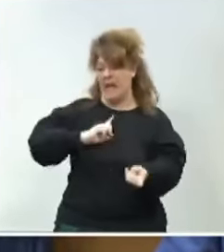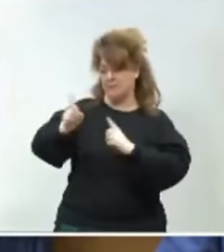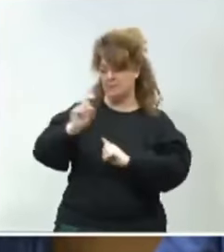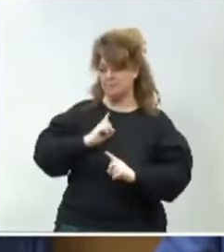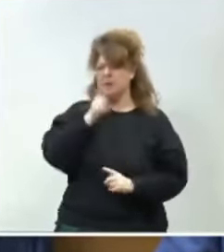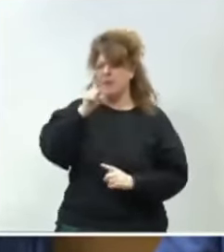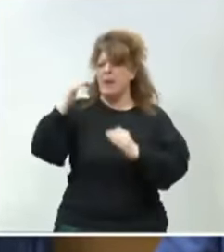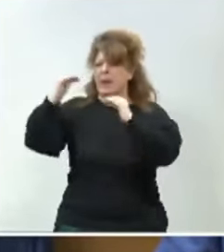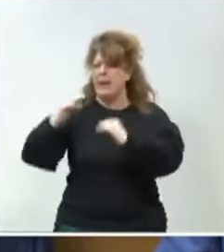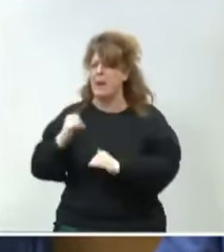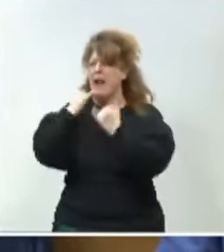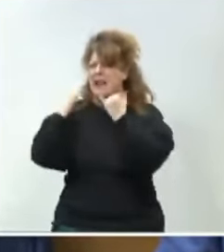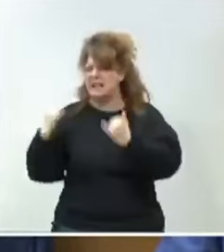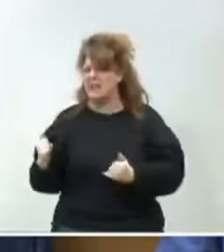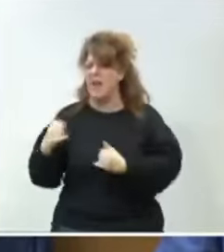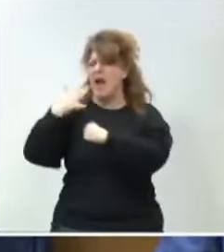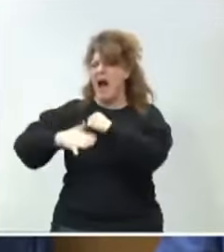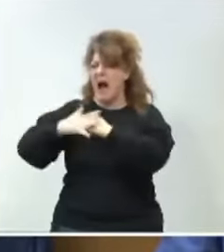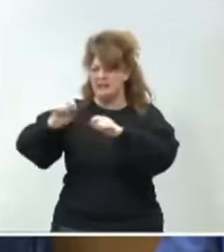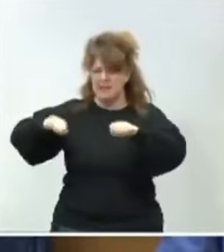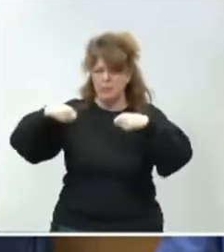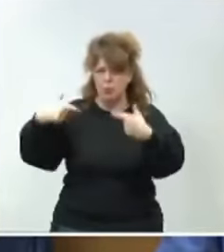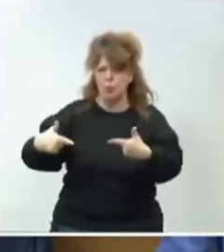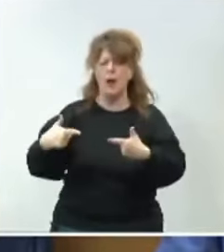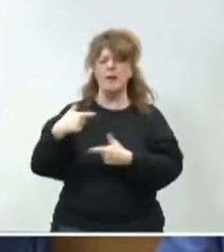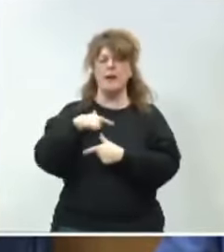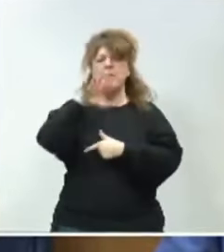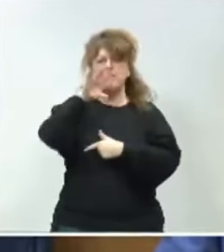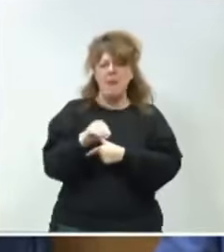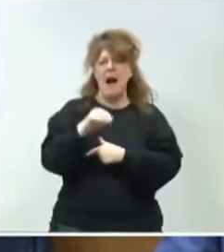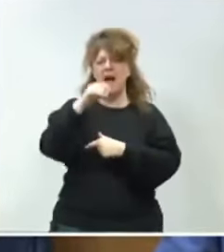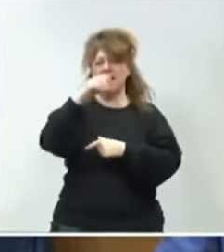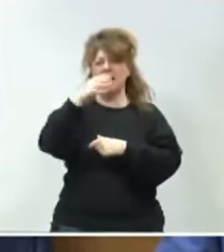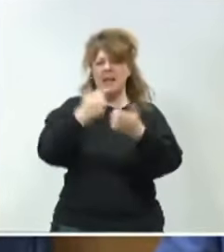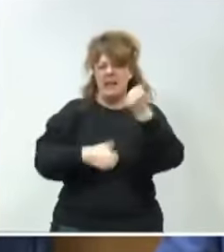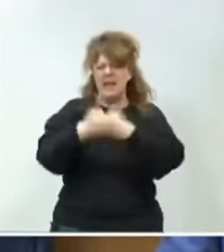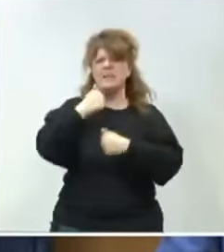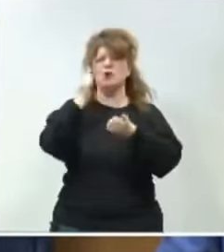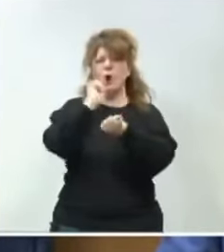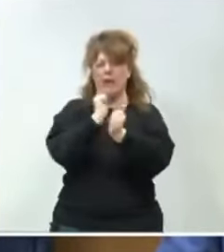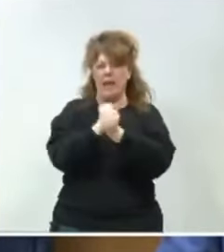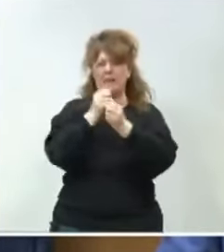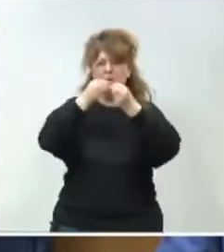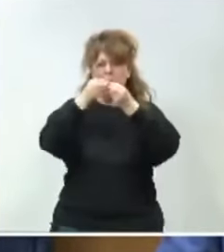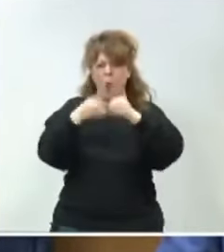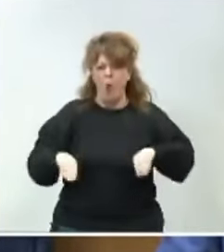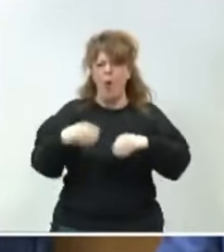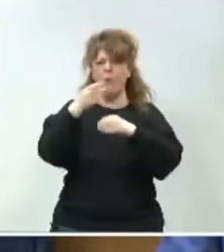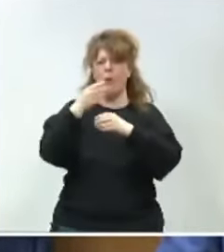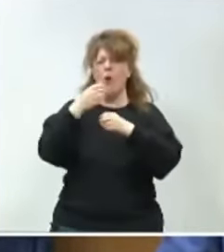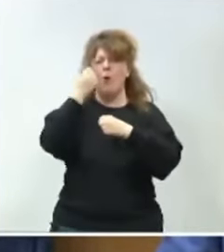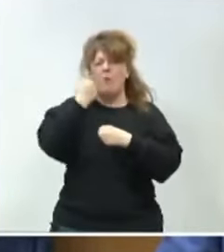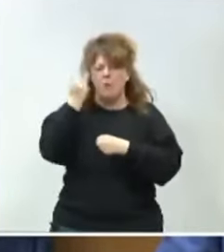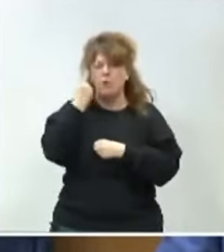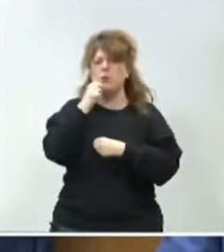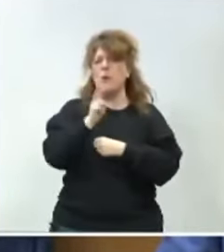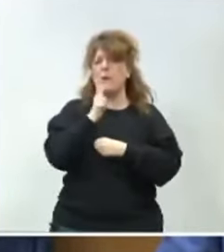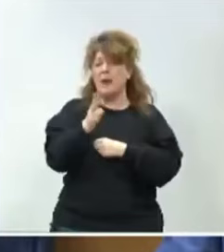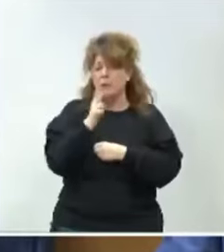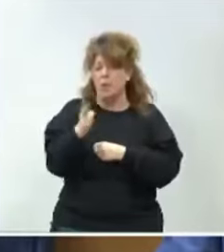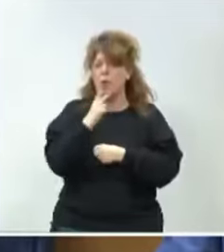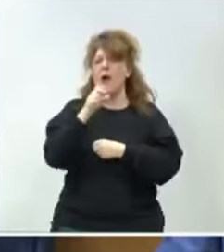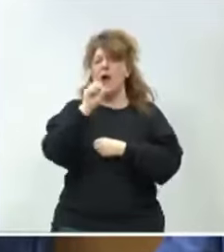de la electricidad, el IVA del gas natural, el IVA del pan, de la leche, de los quesos, de los huevos, de las frutas, de las verduras, de las hortalizas,